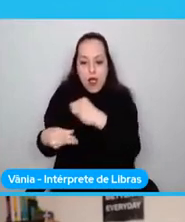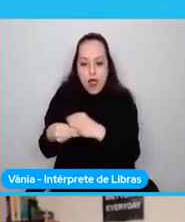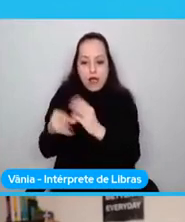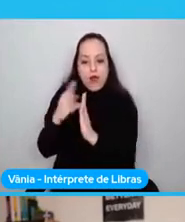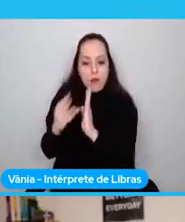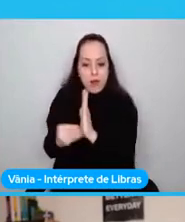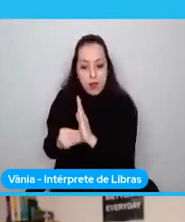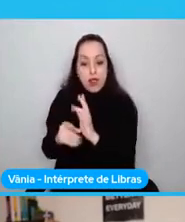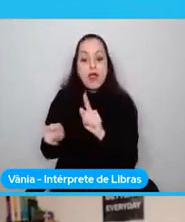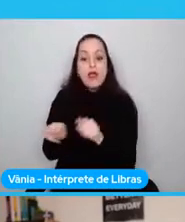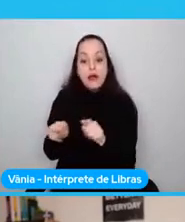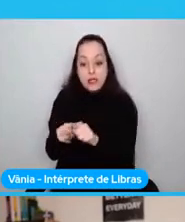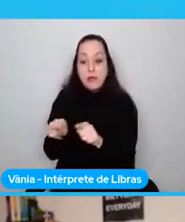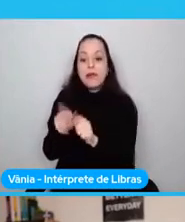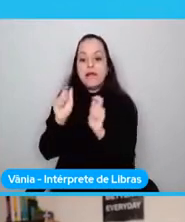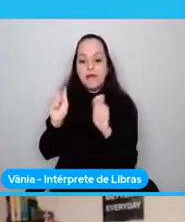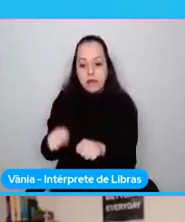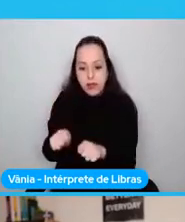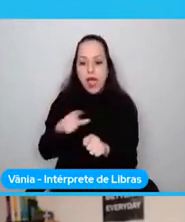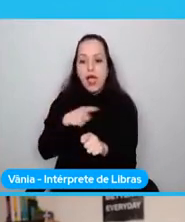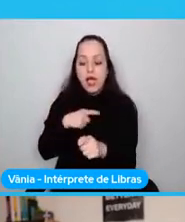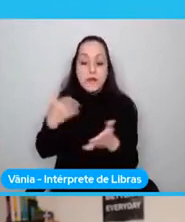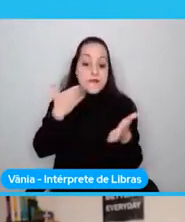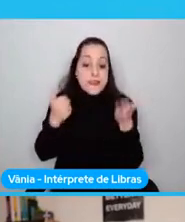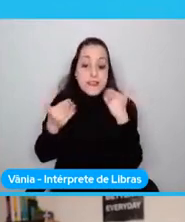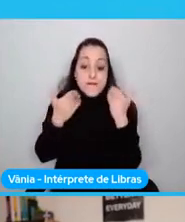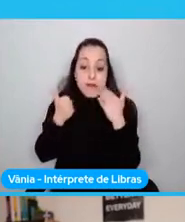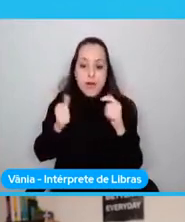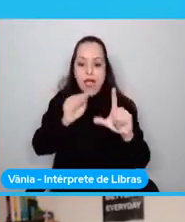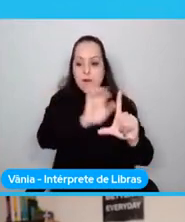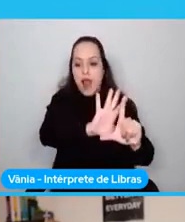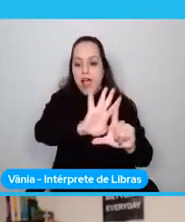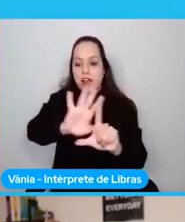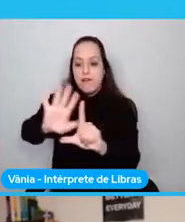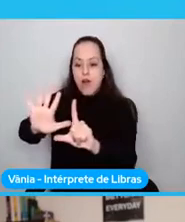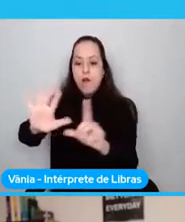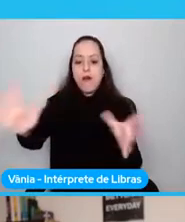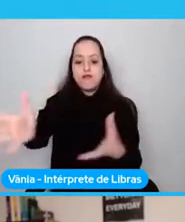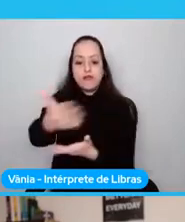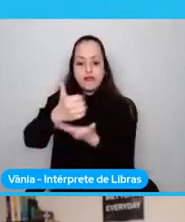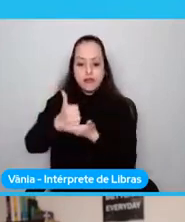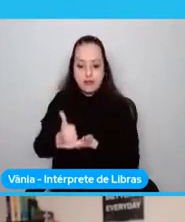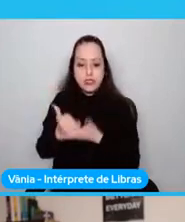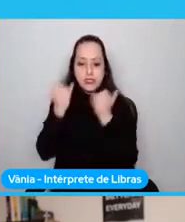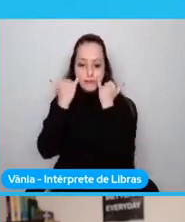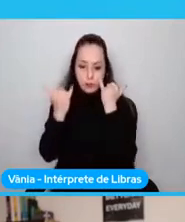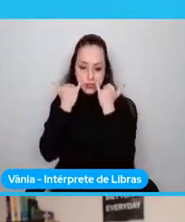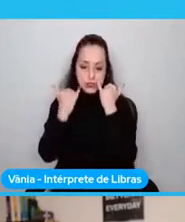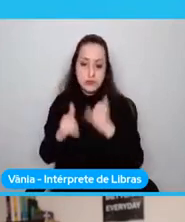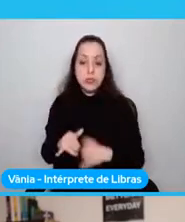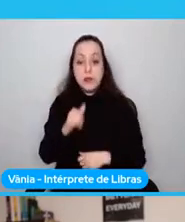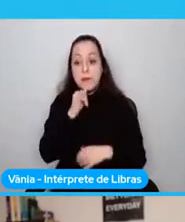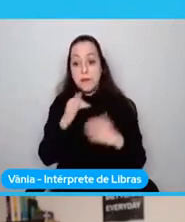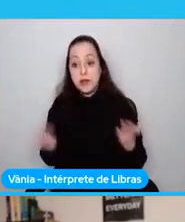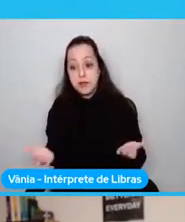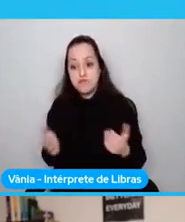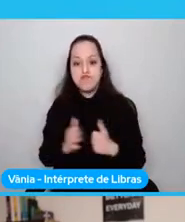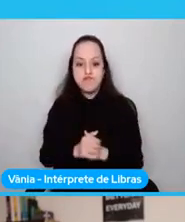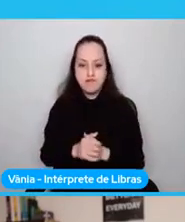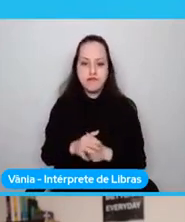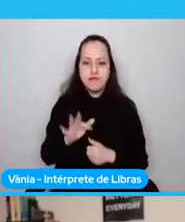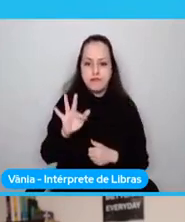en diferentes plataformas. Si vamos a la historia, sabemos que Flash lo intentó, lo intentó